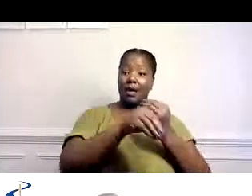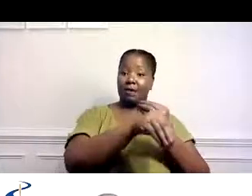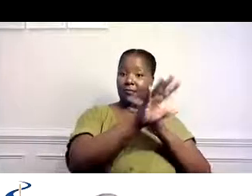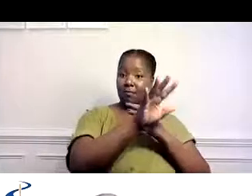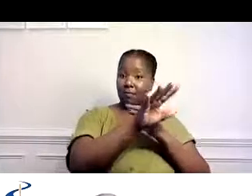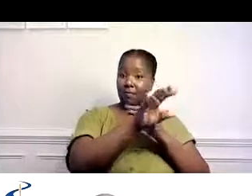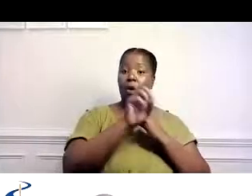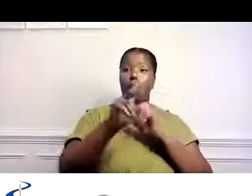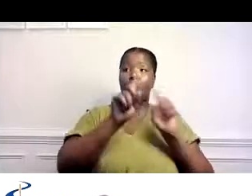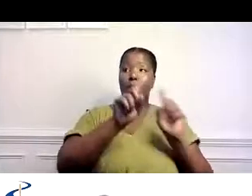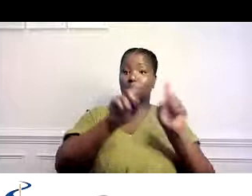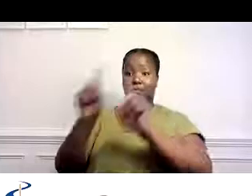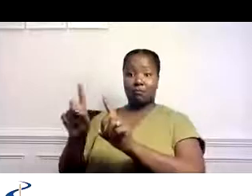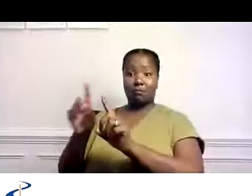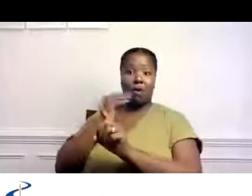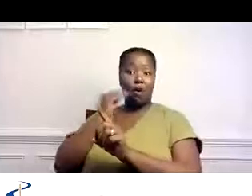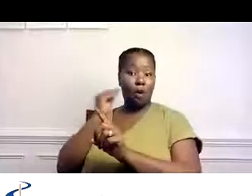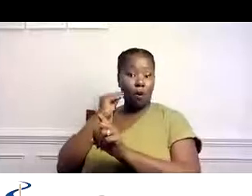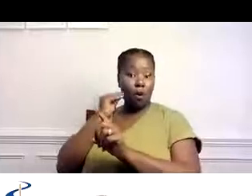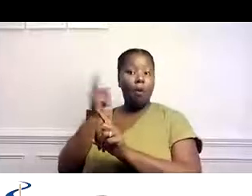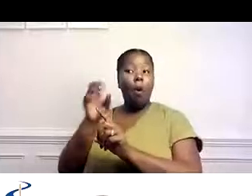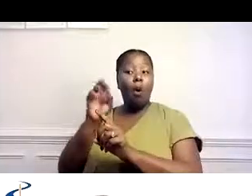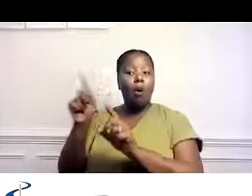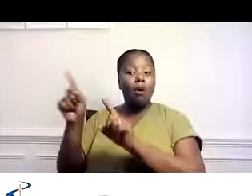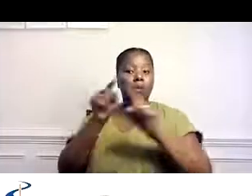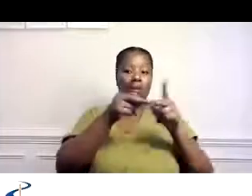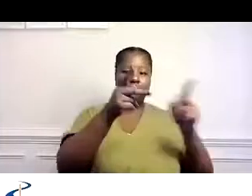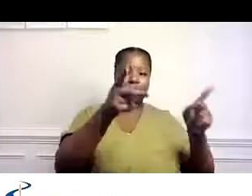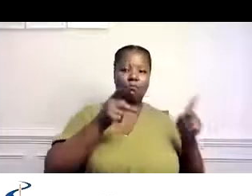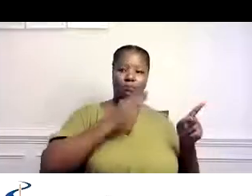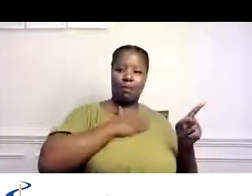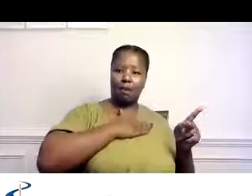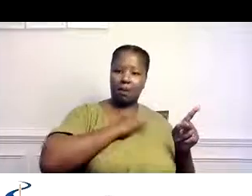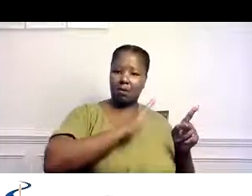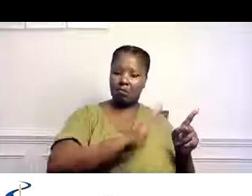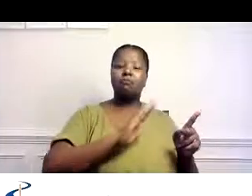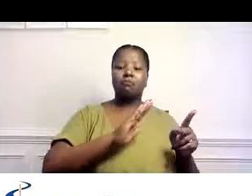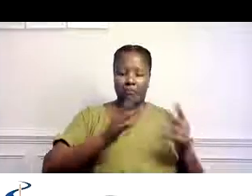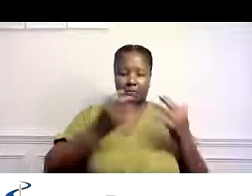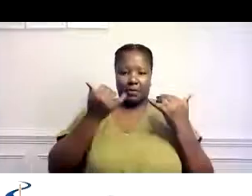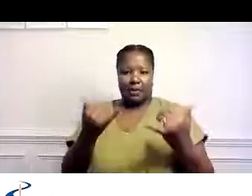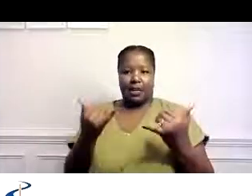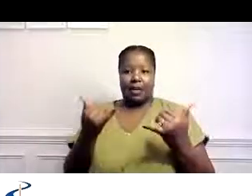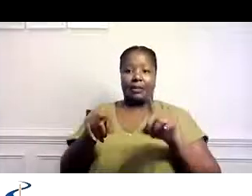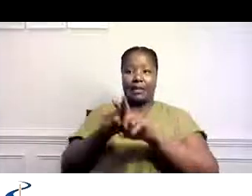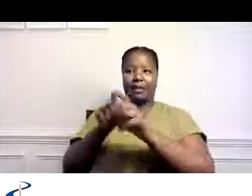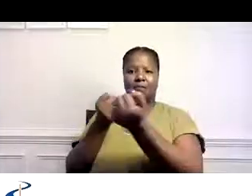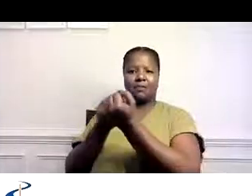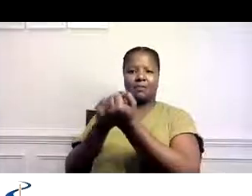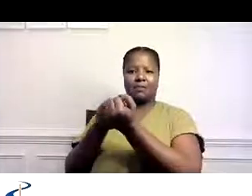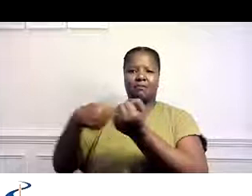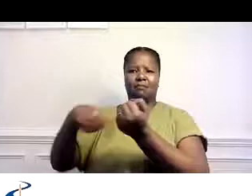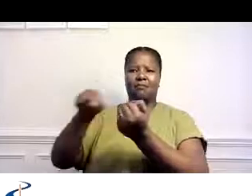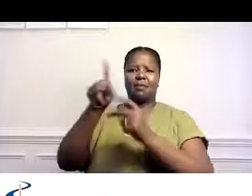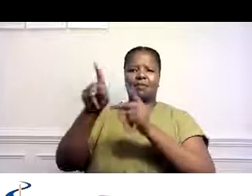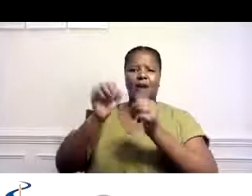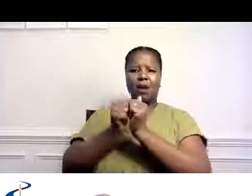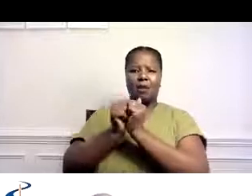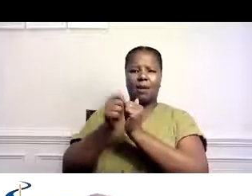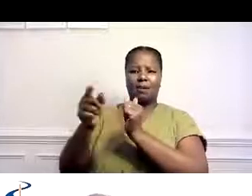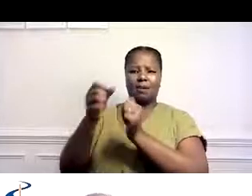híbrido, incluyendo remoto en la instalación. Y también usamos una guía de